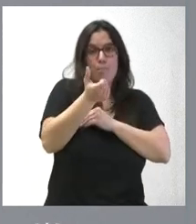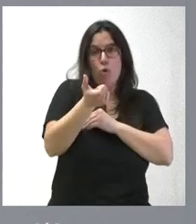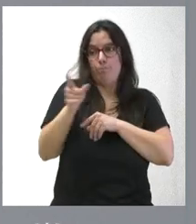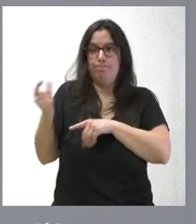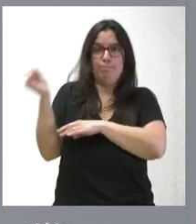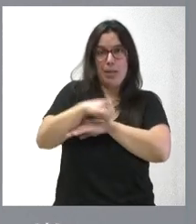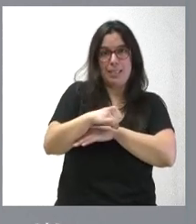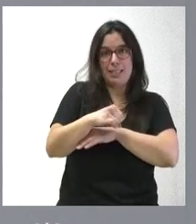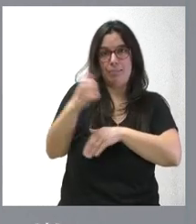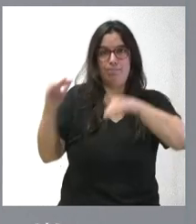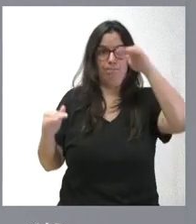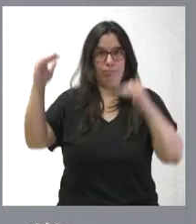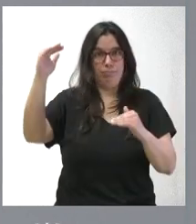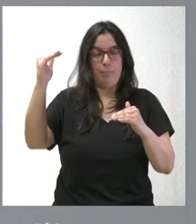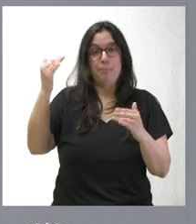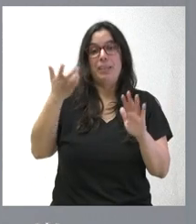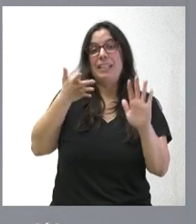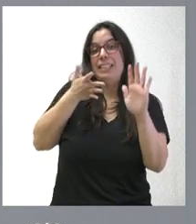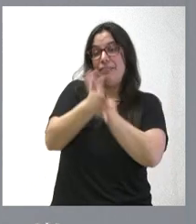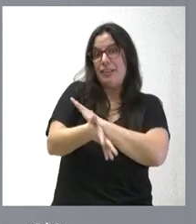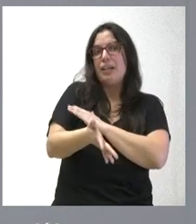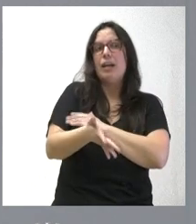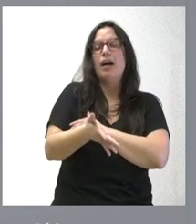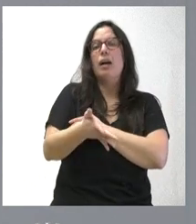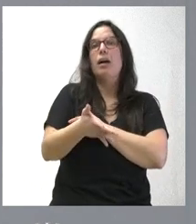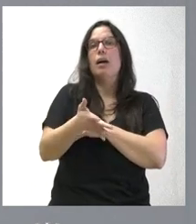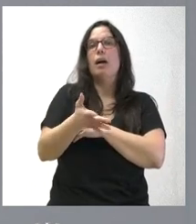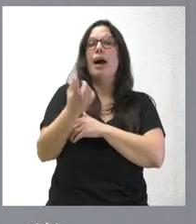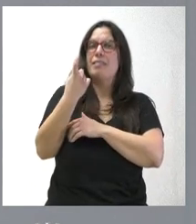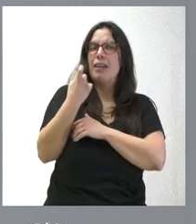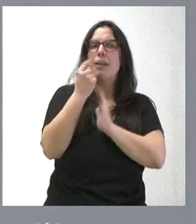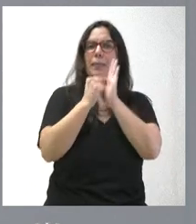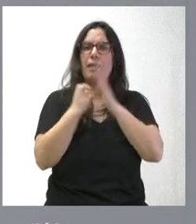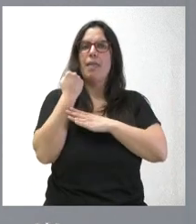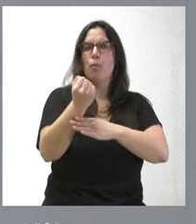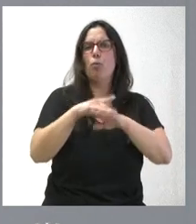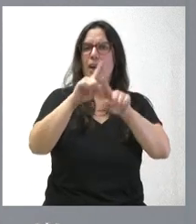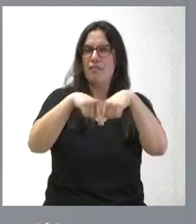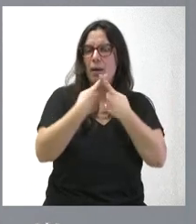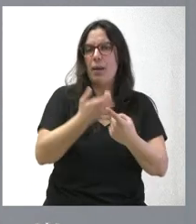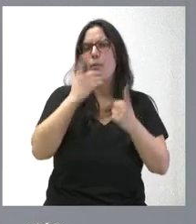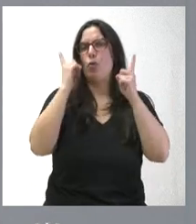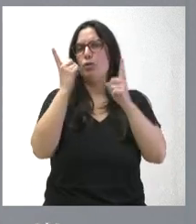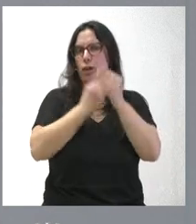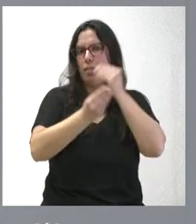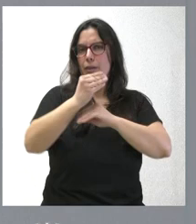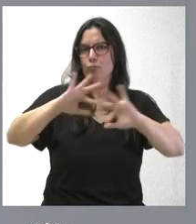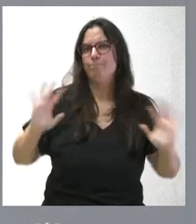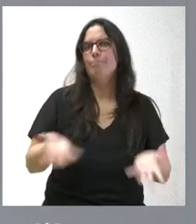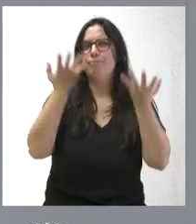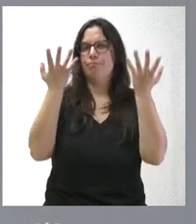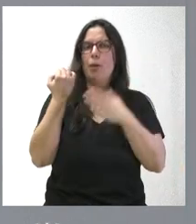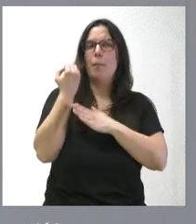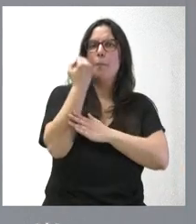verdad que esto no impide, en modo alguno, que nosotros pensemos que son imprescindibles medidas de apoyo a las familias en el caso del nacimiento, que son medidas de apoyo